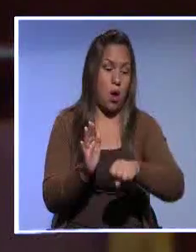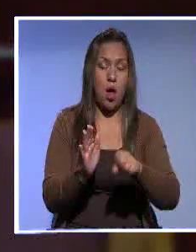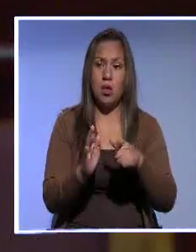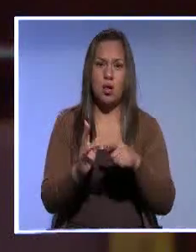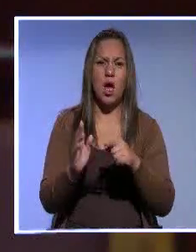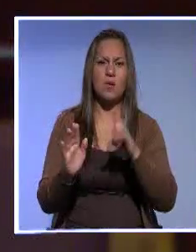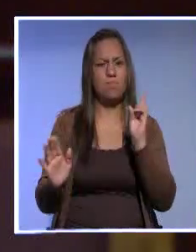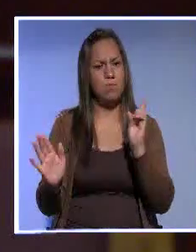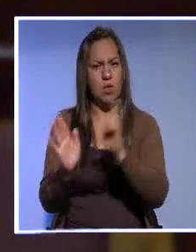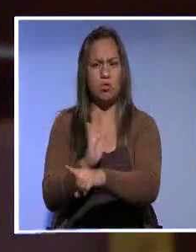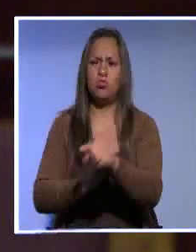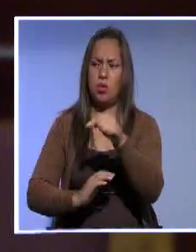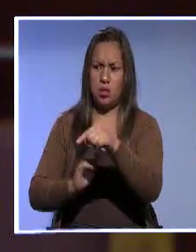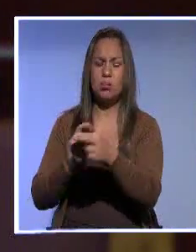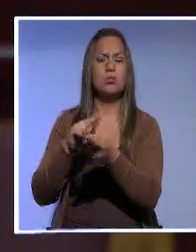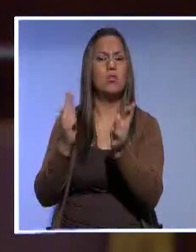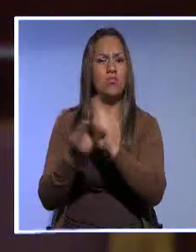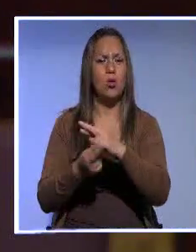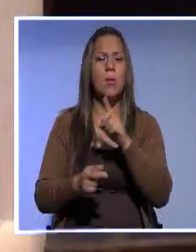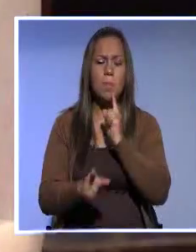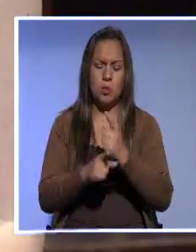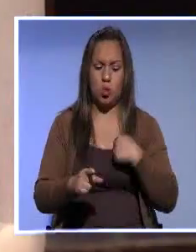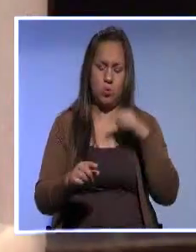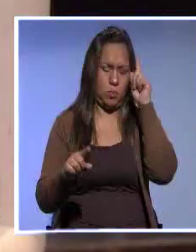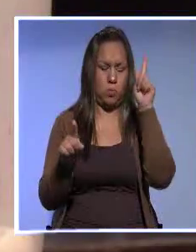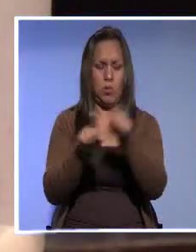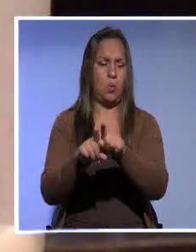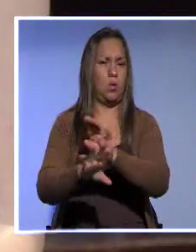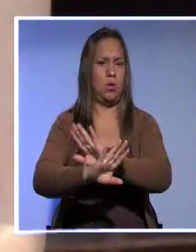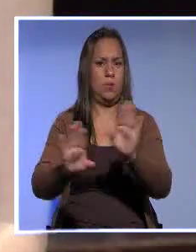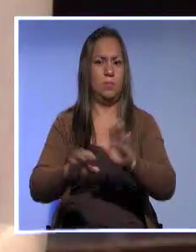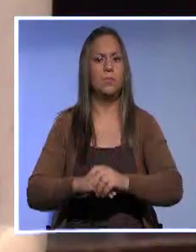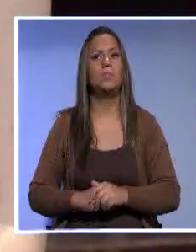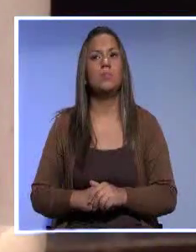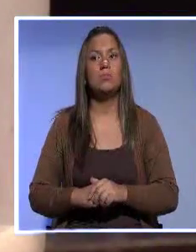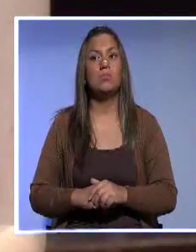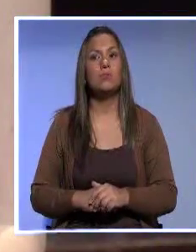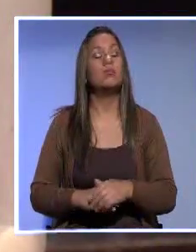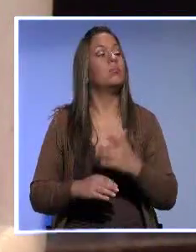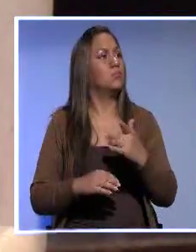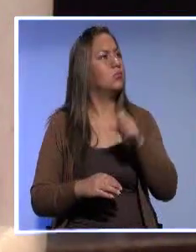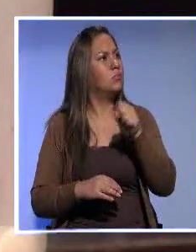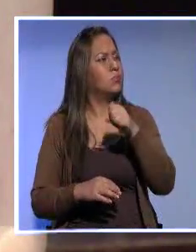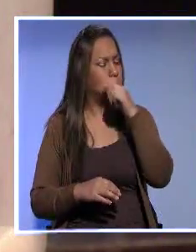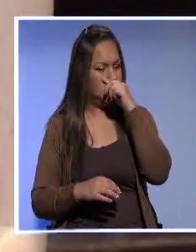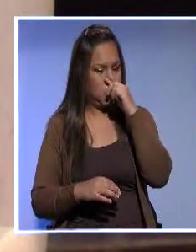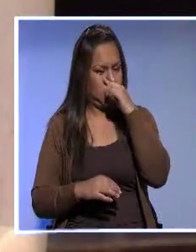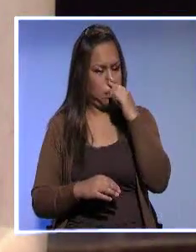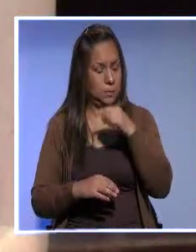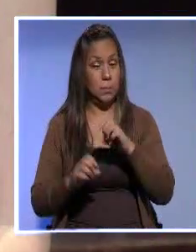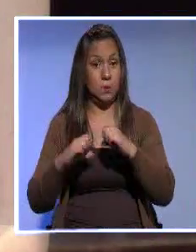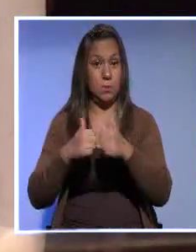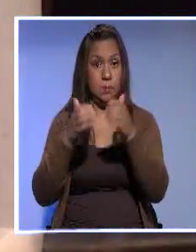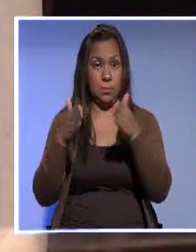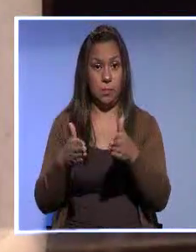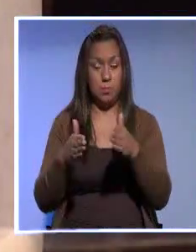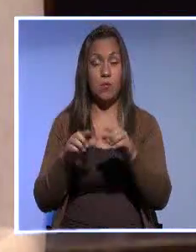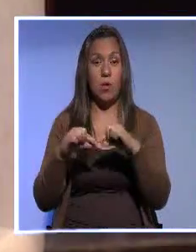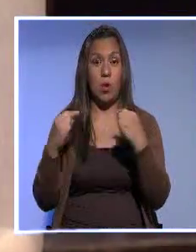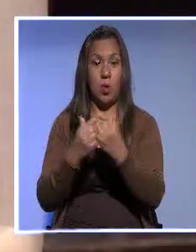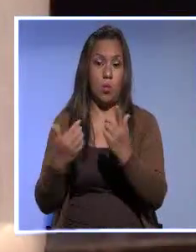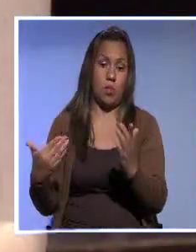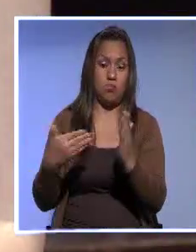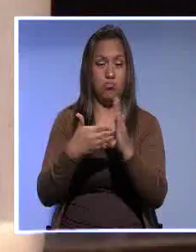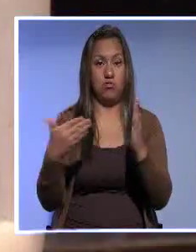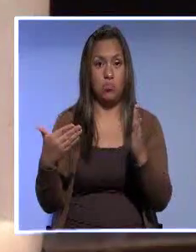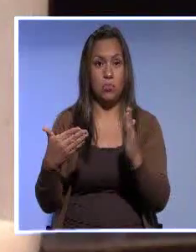inconstitucionalidad de esa reforma. Asambleístas, sin embargo, se habla desde efectivamente, los asambleístas de oposición, en su caso muy